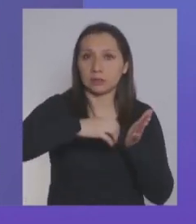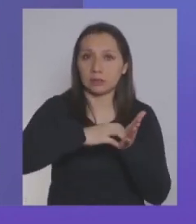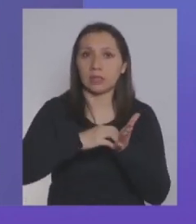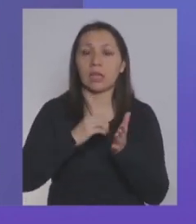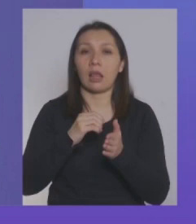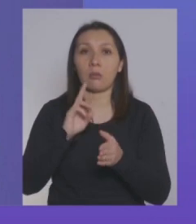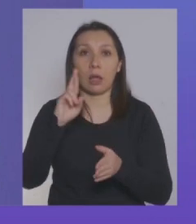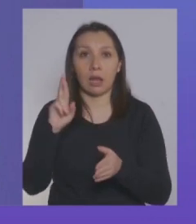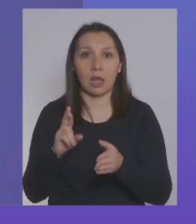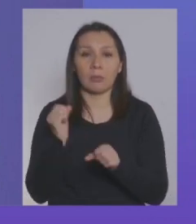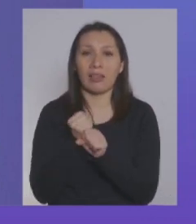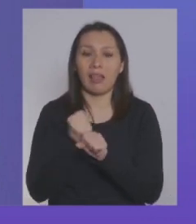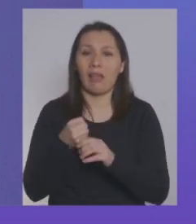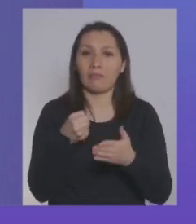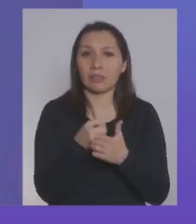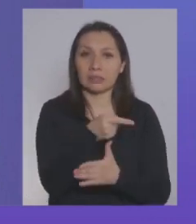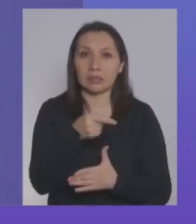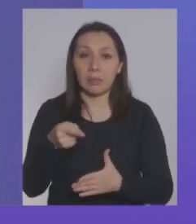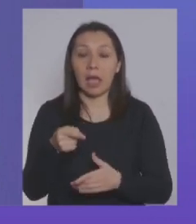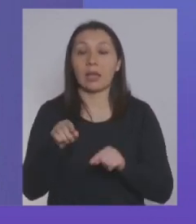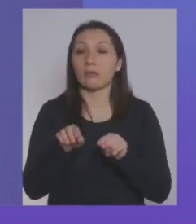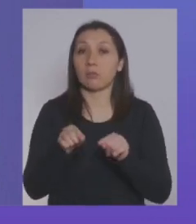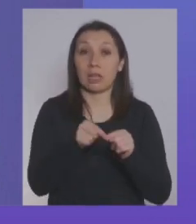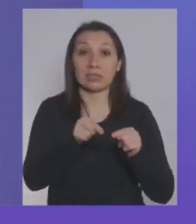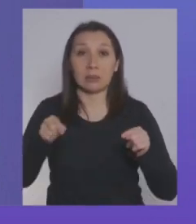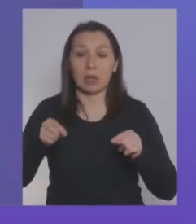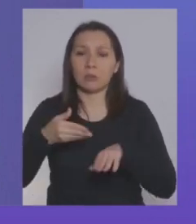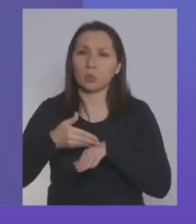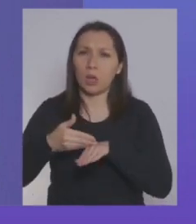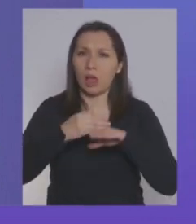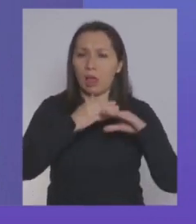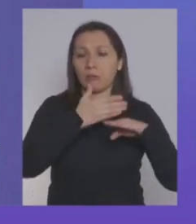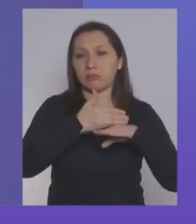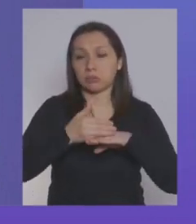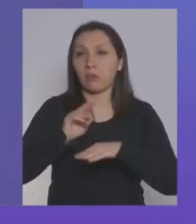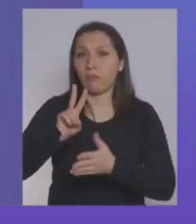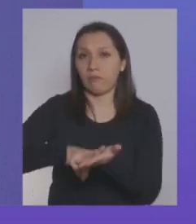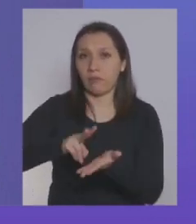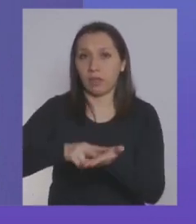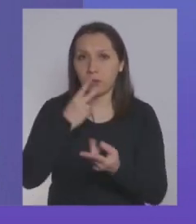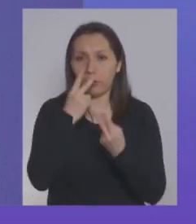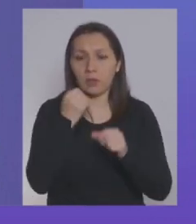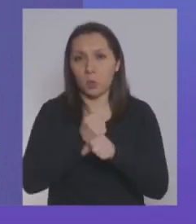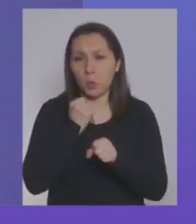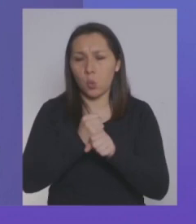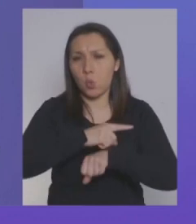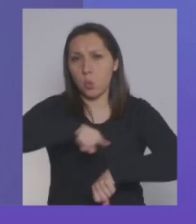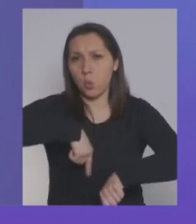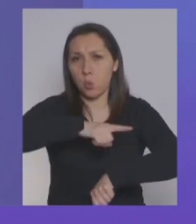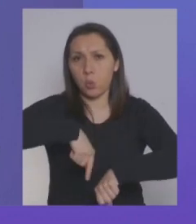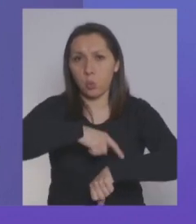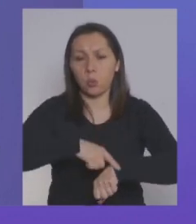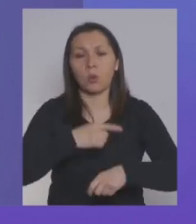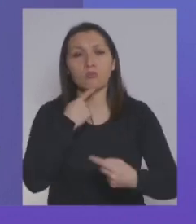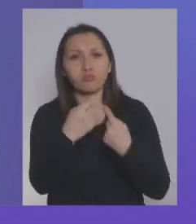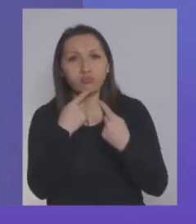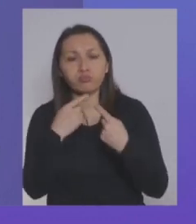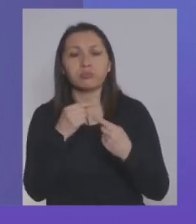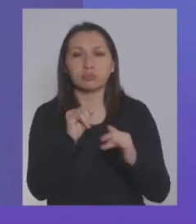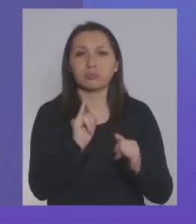que han trabajado fines de semana, en la semana hasta muy tarde. Me consta, me consta porque he hablado con ellos regularmente.